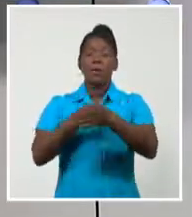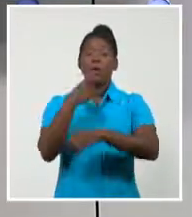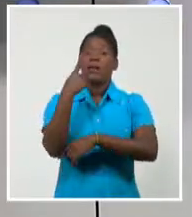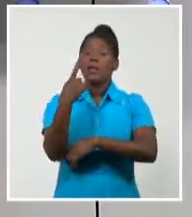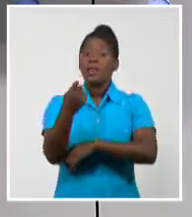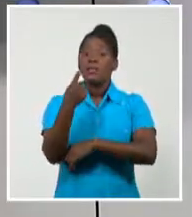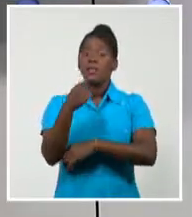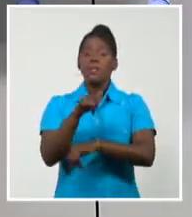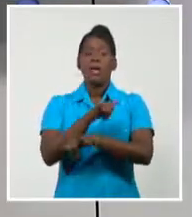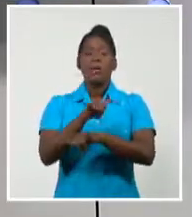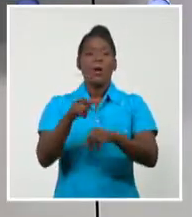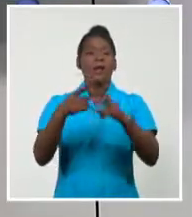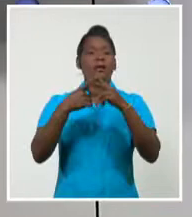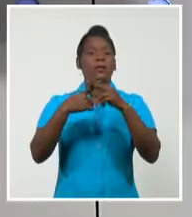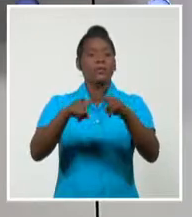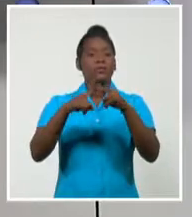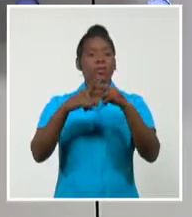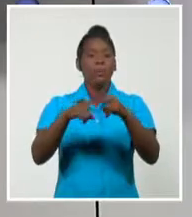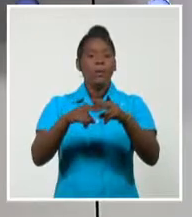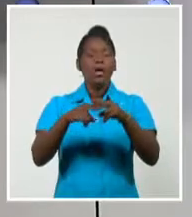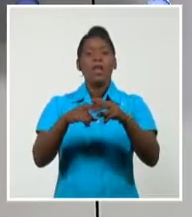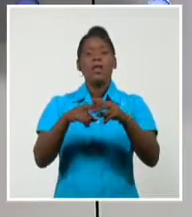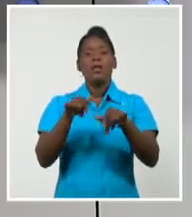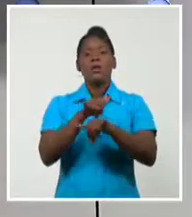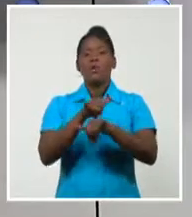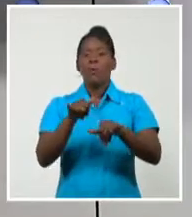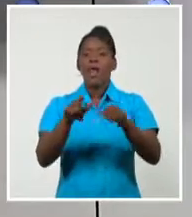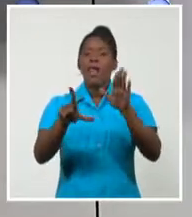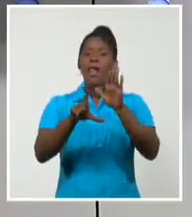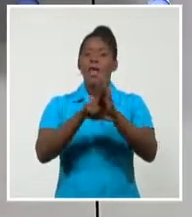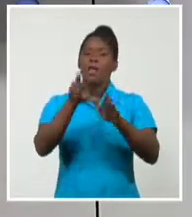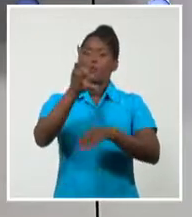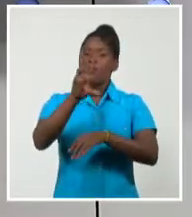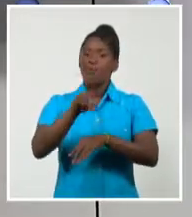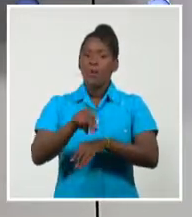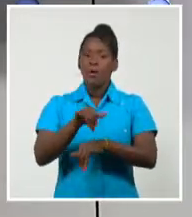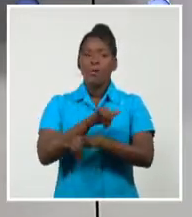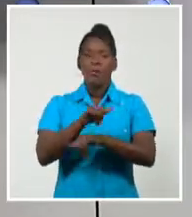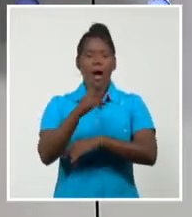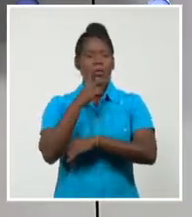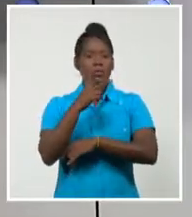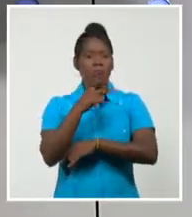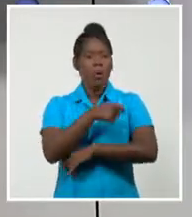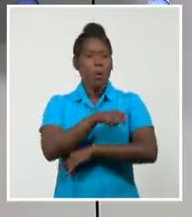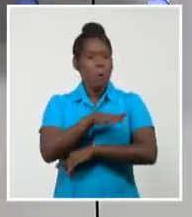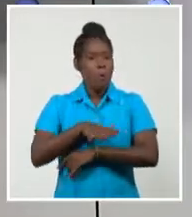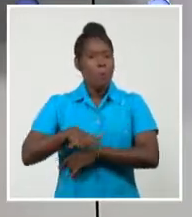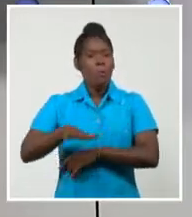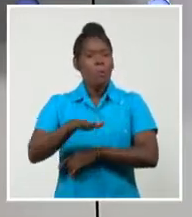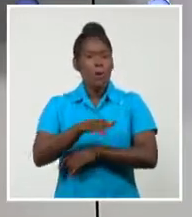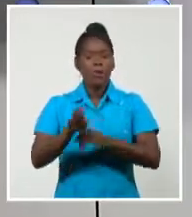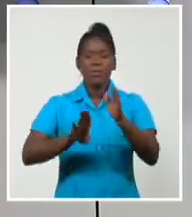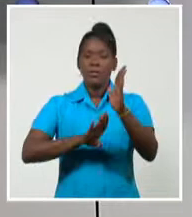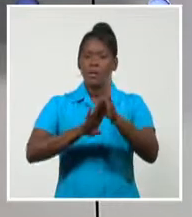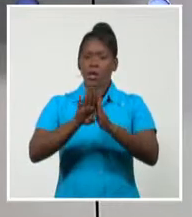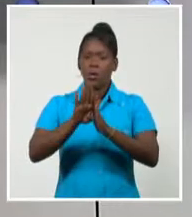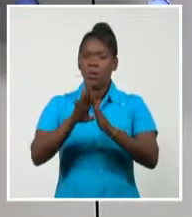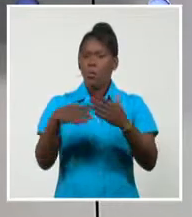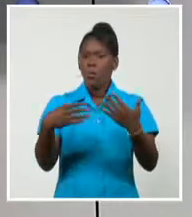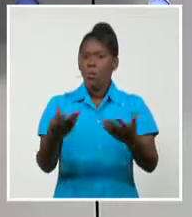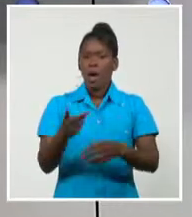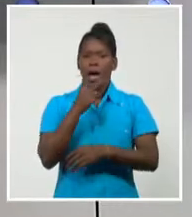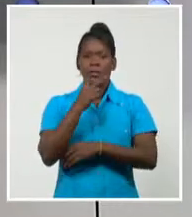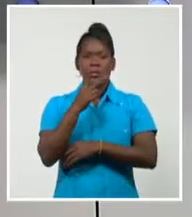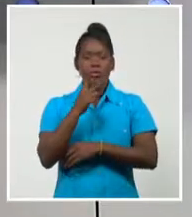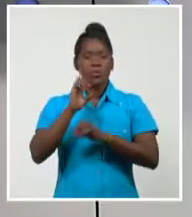construir nuevas prácticas políticas que incluye un manejo responsable del sector público, entre ellos la salud, recuperar la